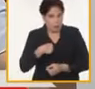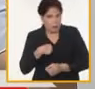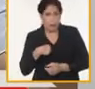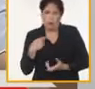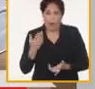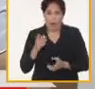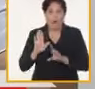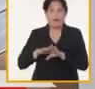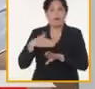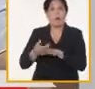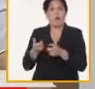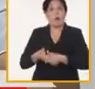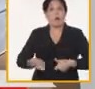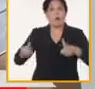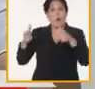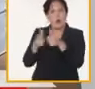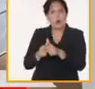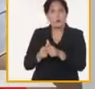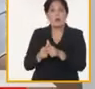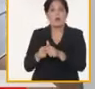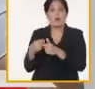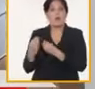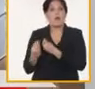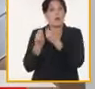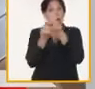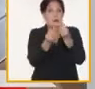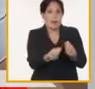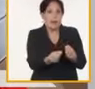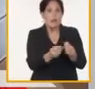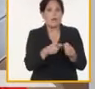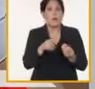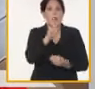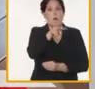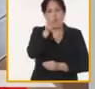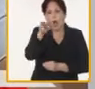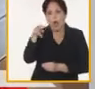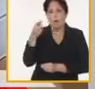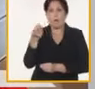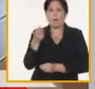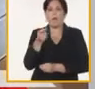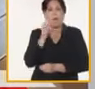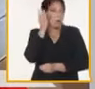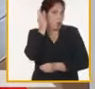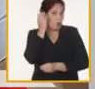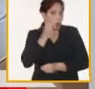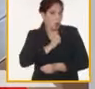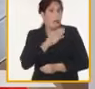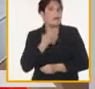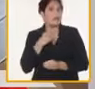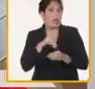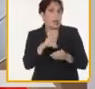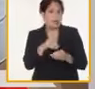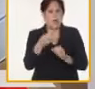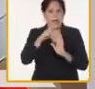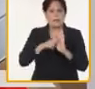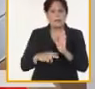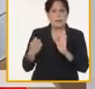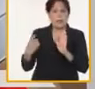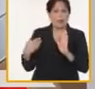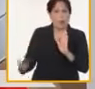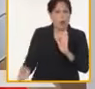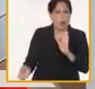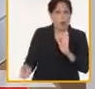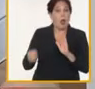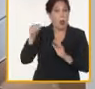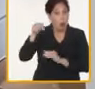congreso comenzamos a potenciar y a revisar que requisitos le faltaban a esas mujeres y